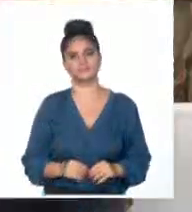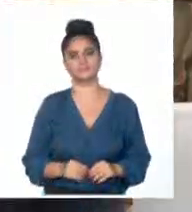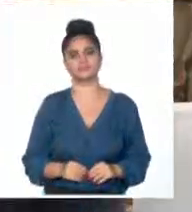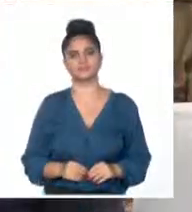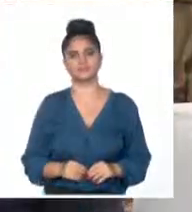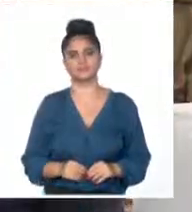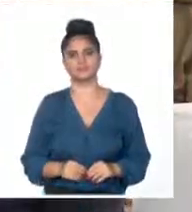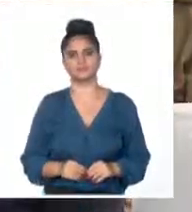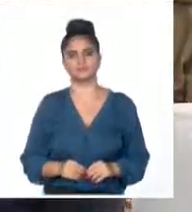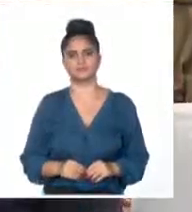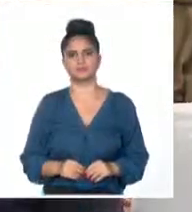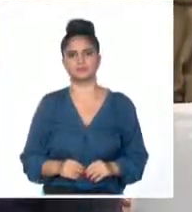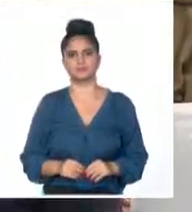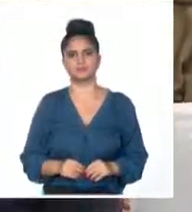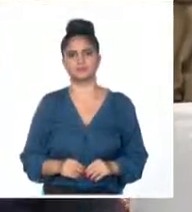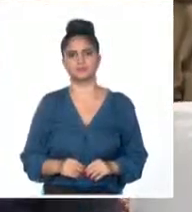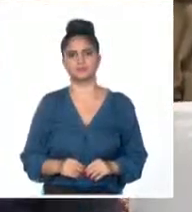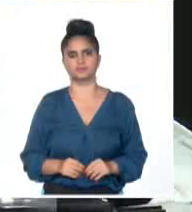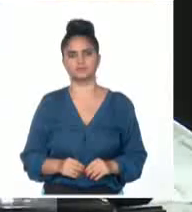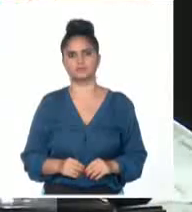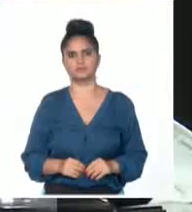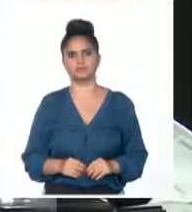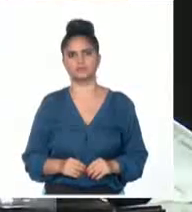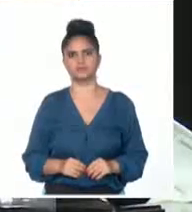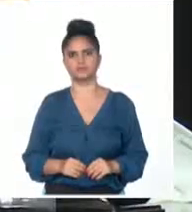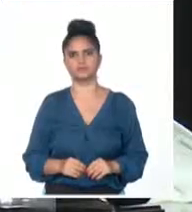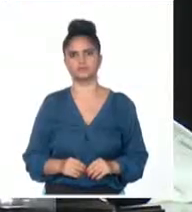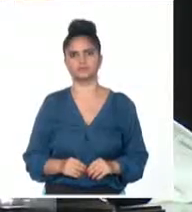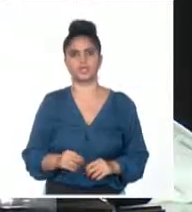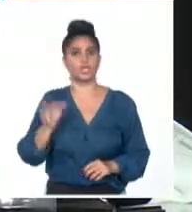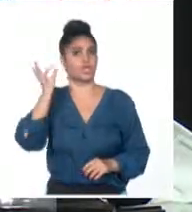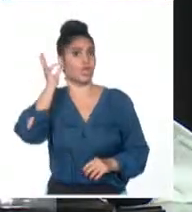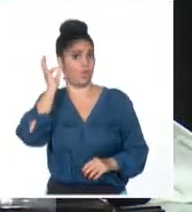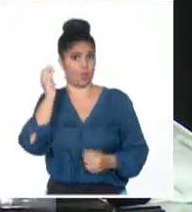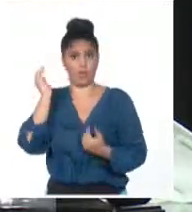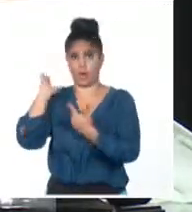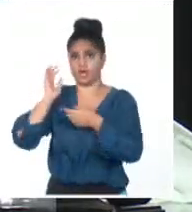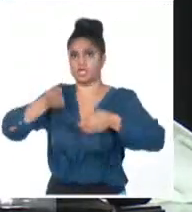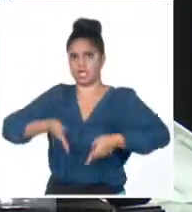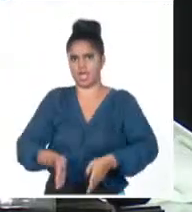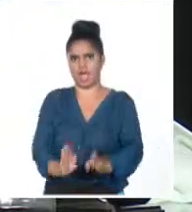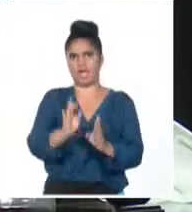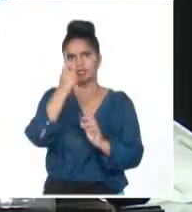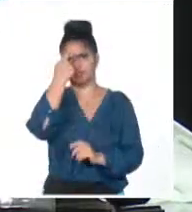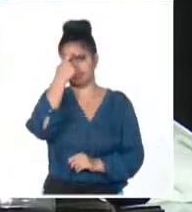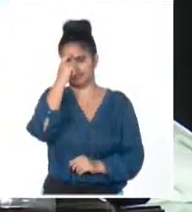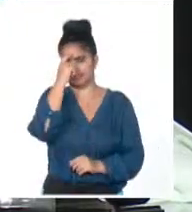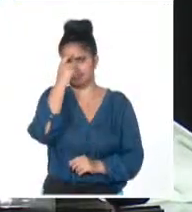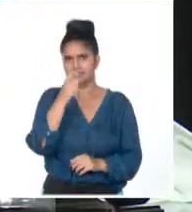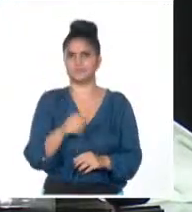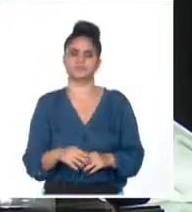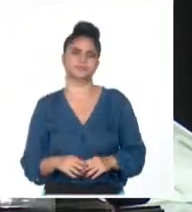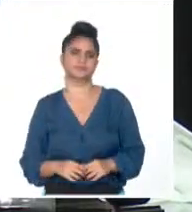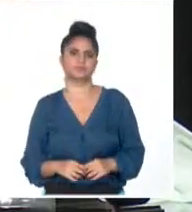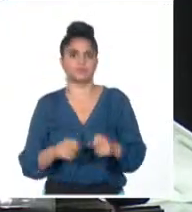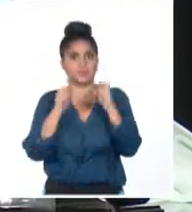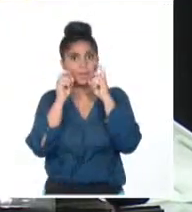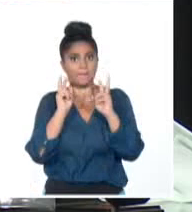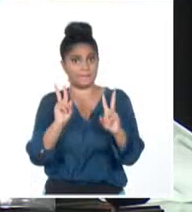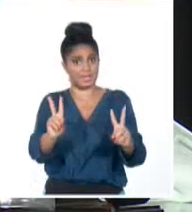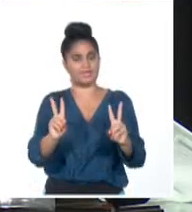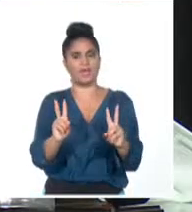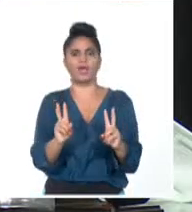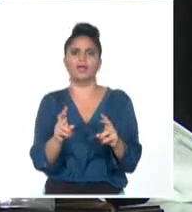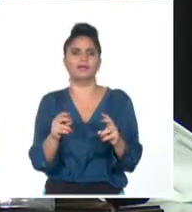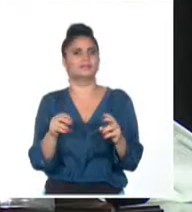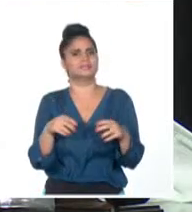transformadora del hombre y de la sociedad. Nos compara con el sacerdocio, es decir, dedicar la vida a ayudar